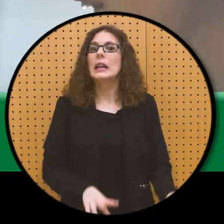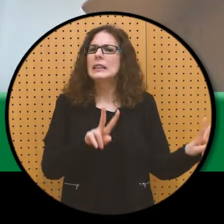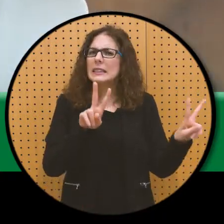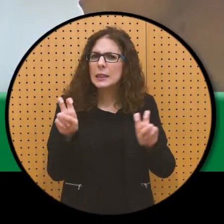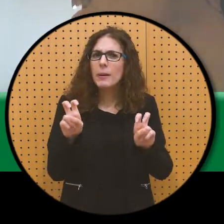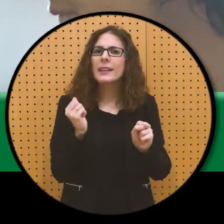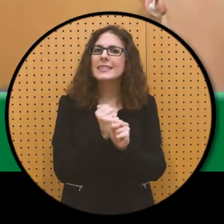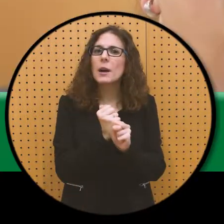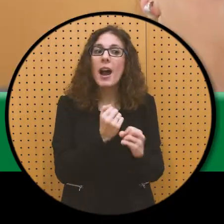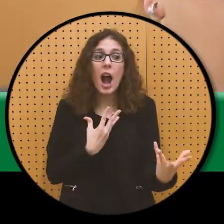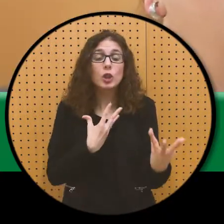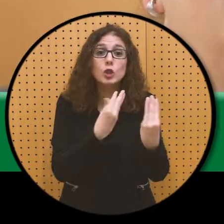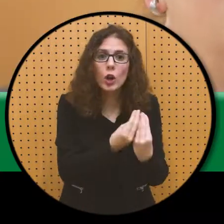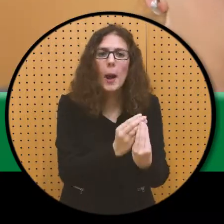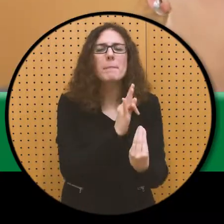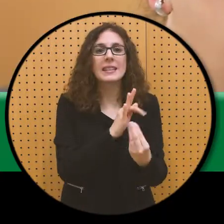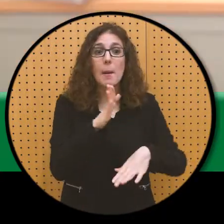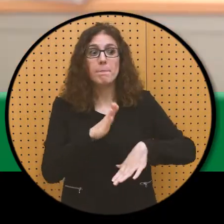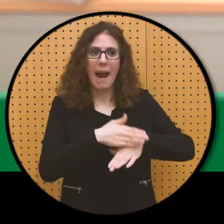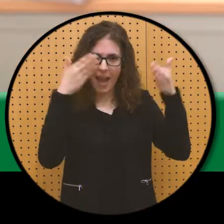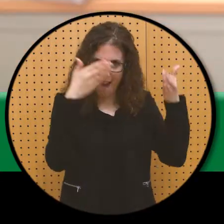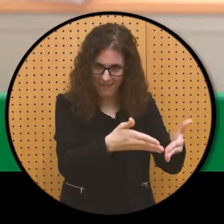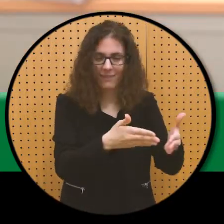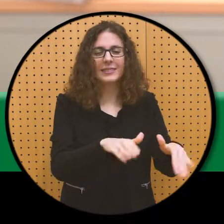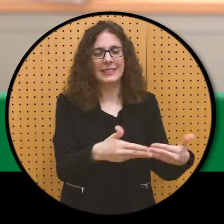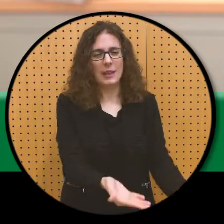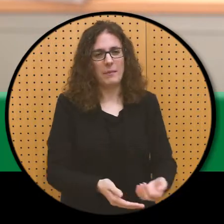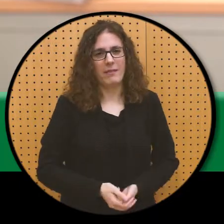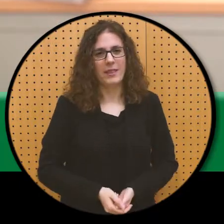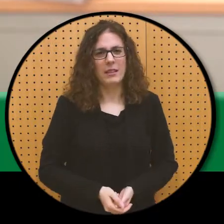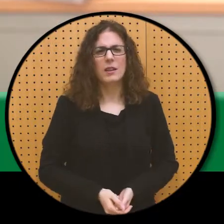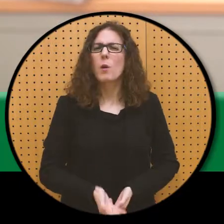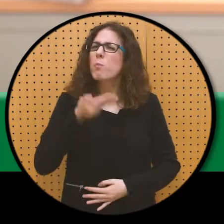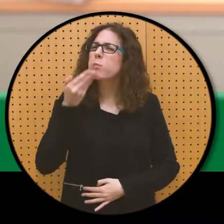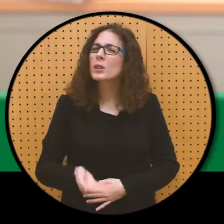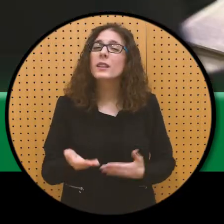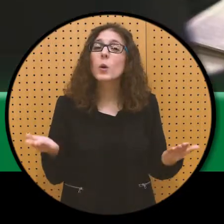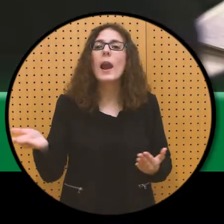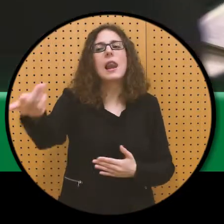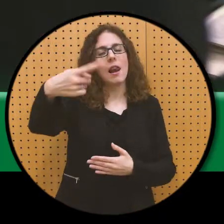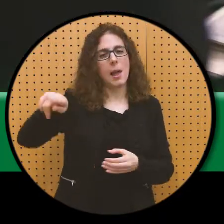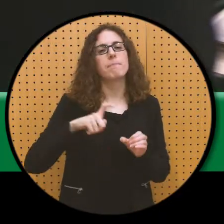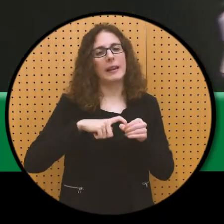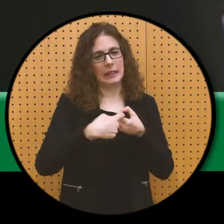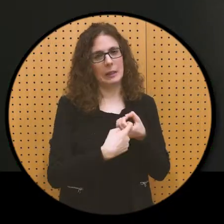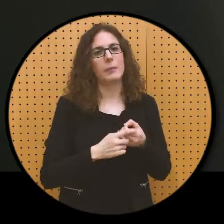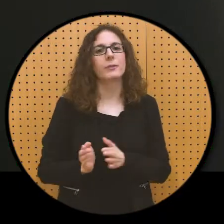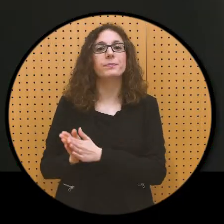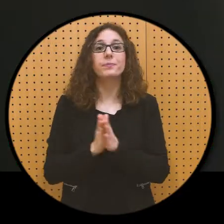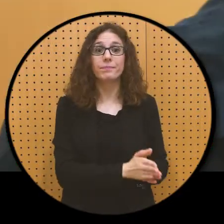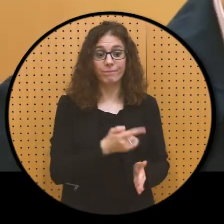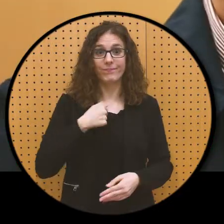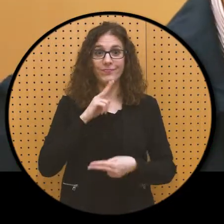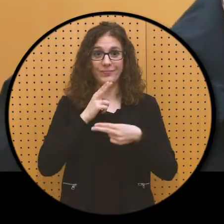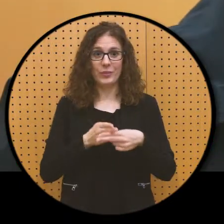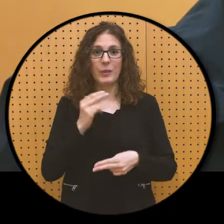gaiak beraiekin eta beraien txako, eta importantea da beraiek parte hartzea honetan. Bueno, mi nombre